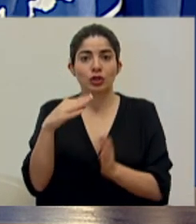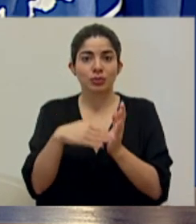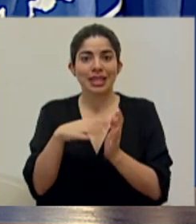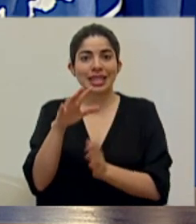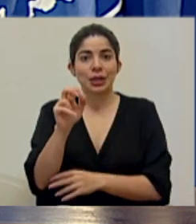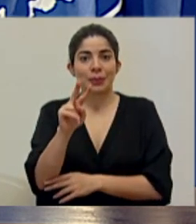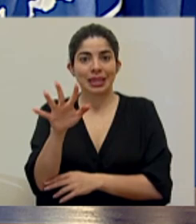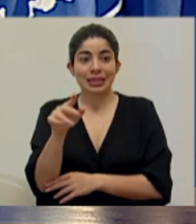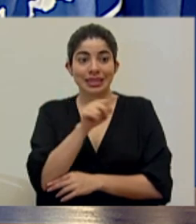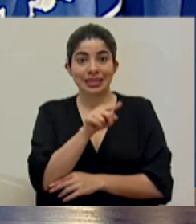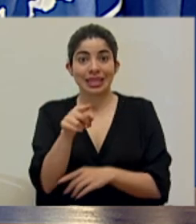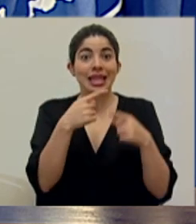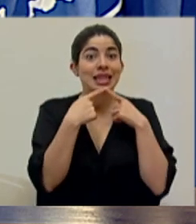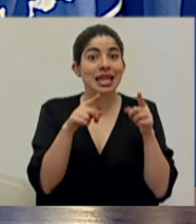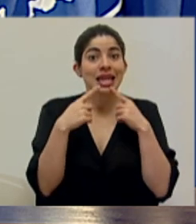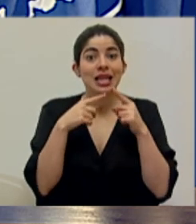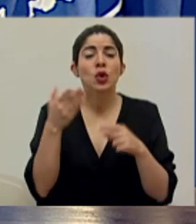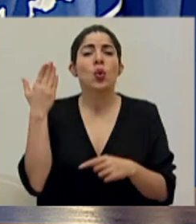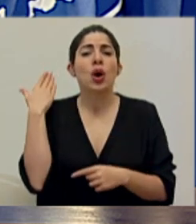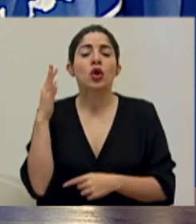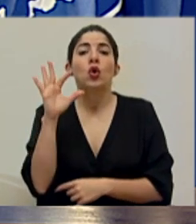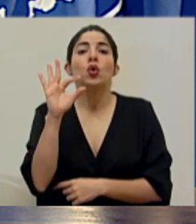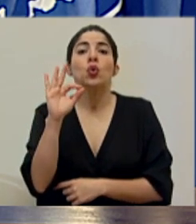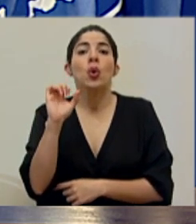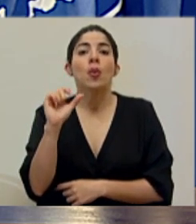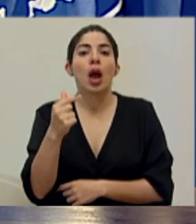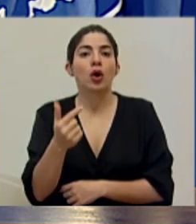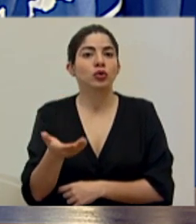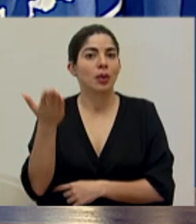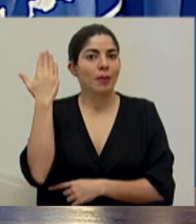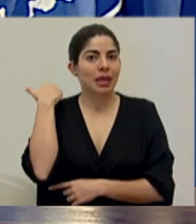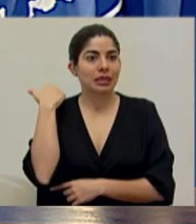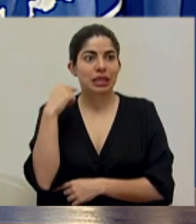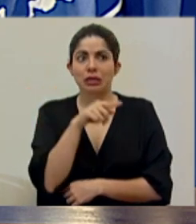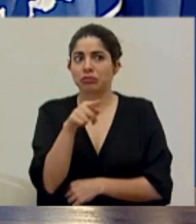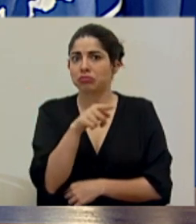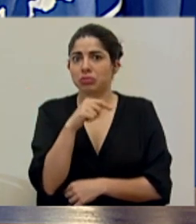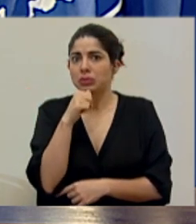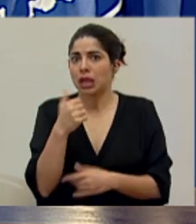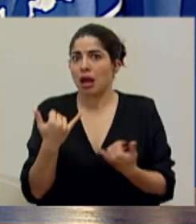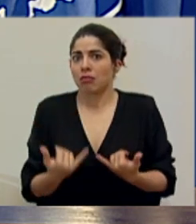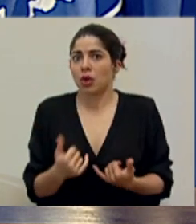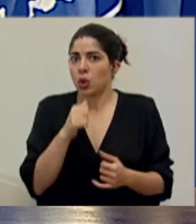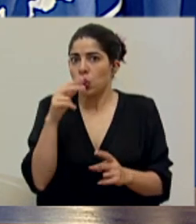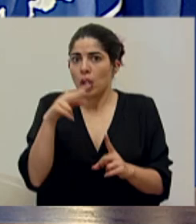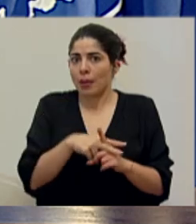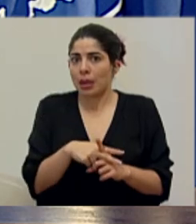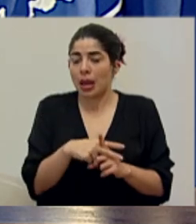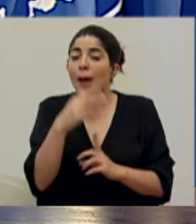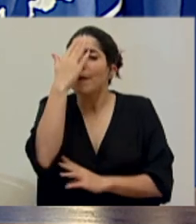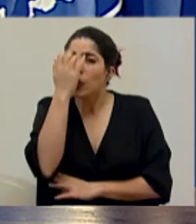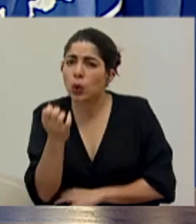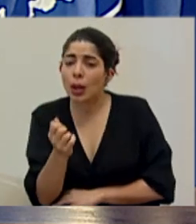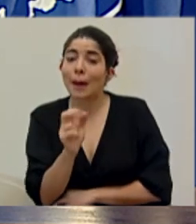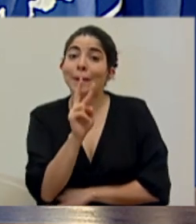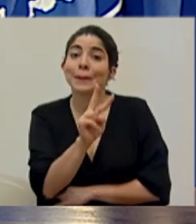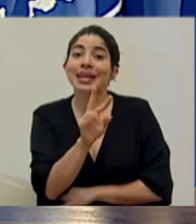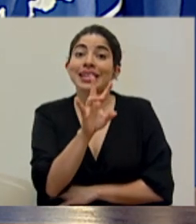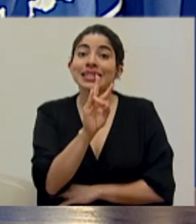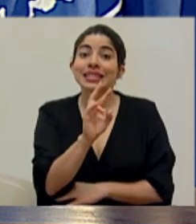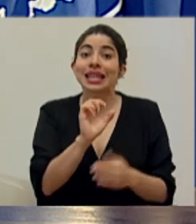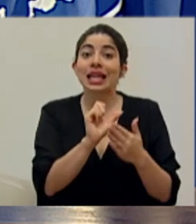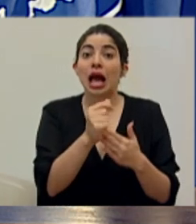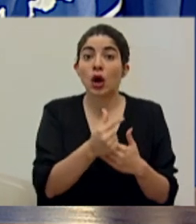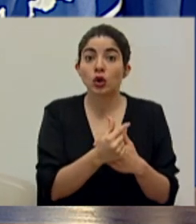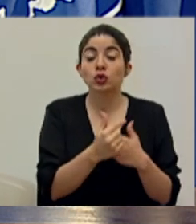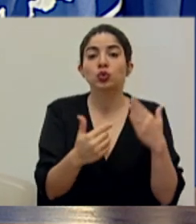Pero esos decretos son del 9 de agosto pasado y ya no estaban vigentes, porque el 27 de agosto se